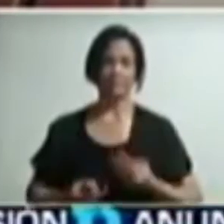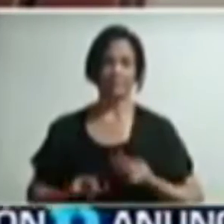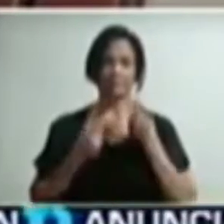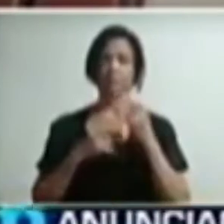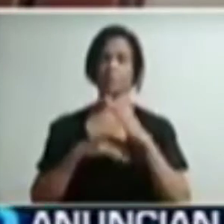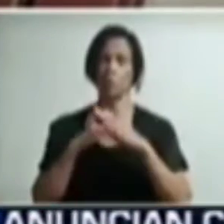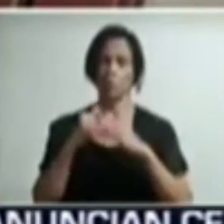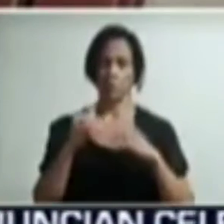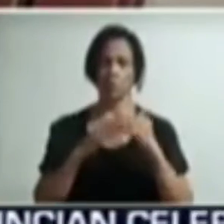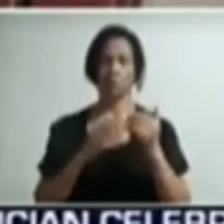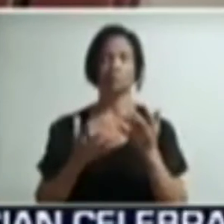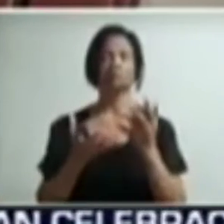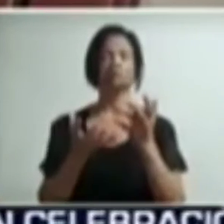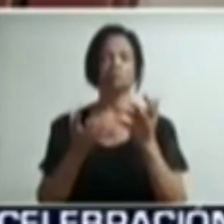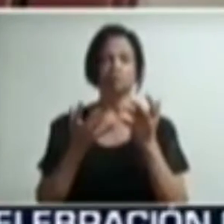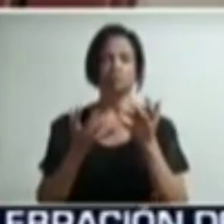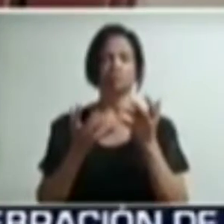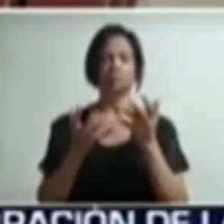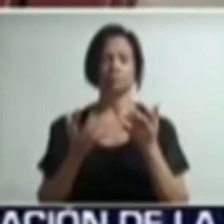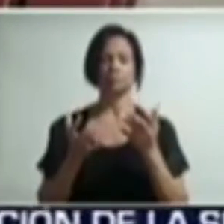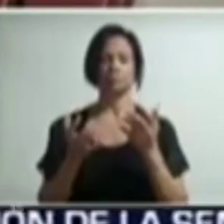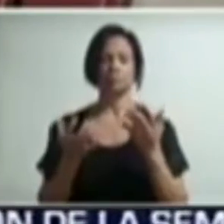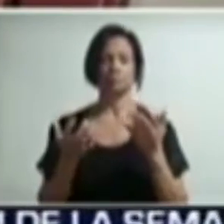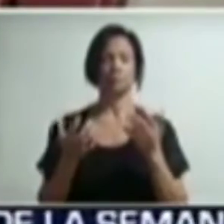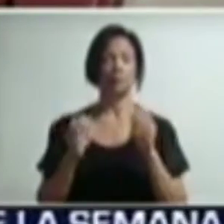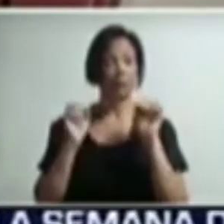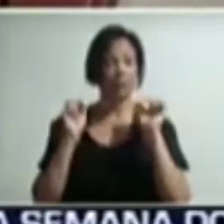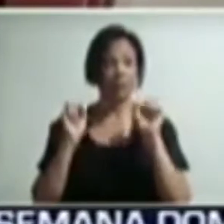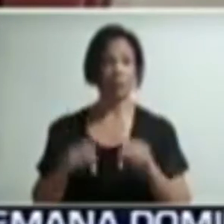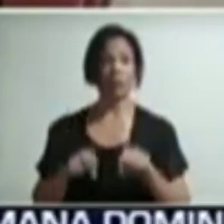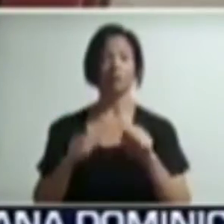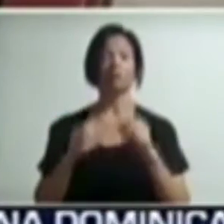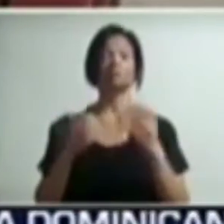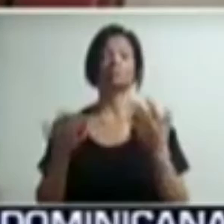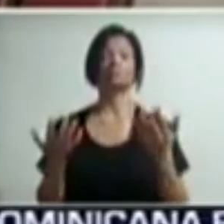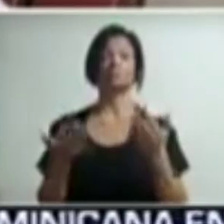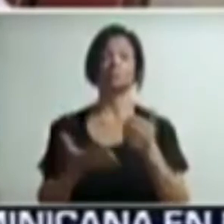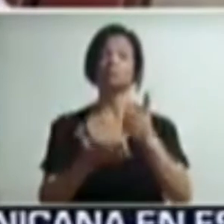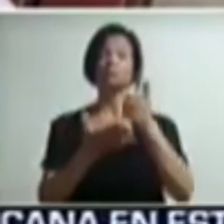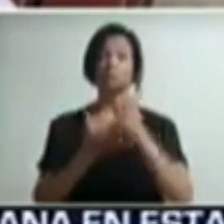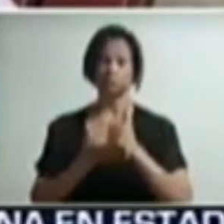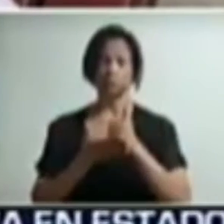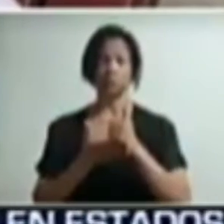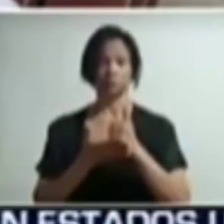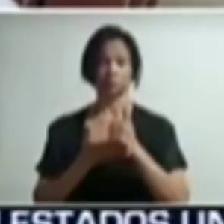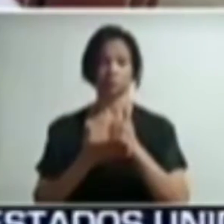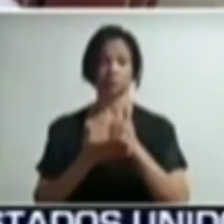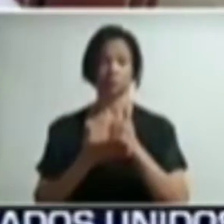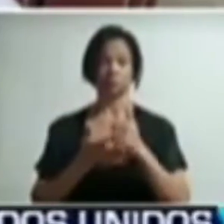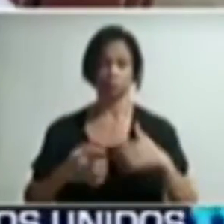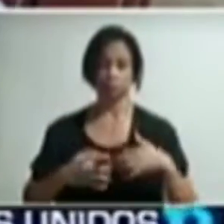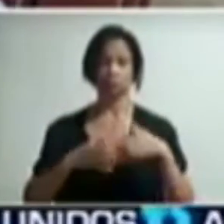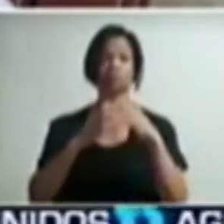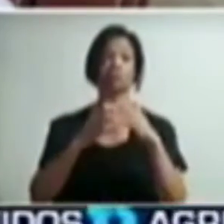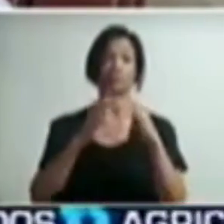Yo quisiera que el que tenga la posibilidad de ayudarme en eso, hacer ese sueño en realidad,